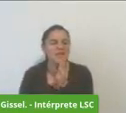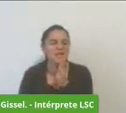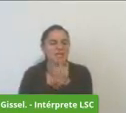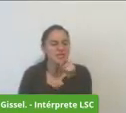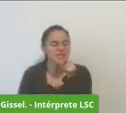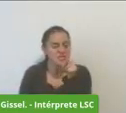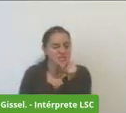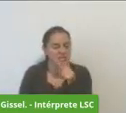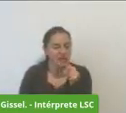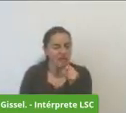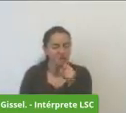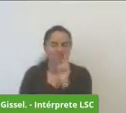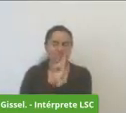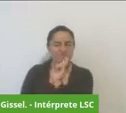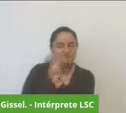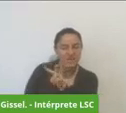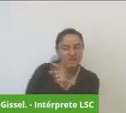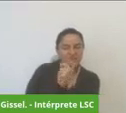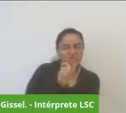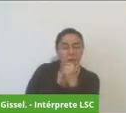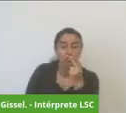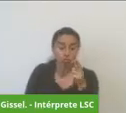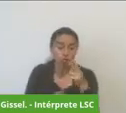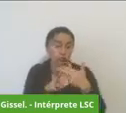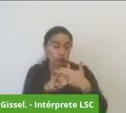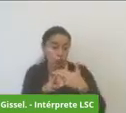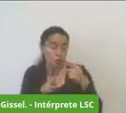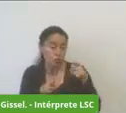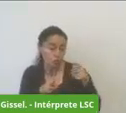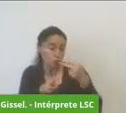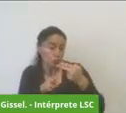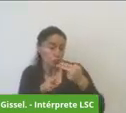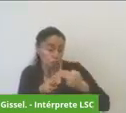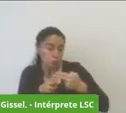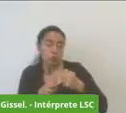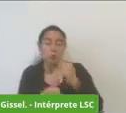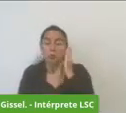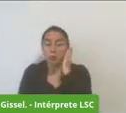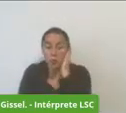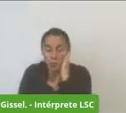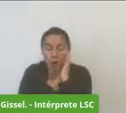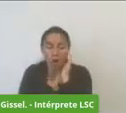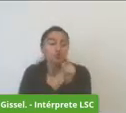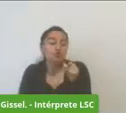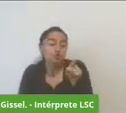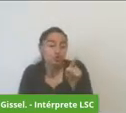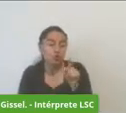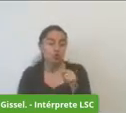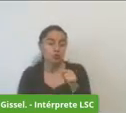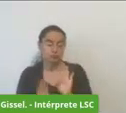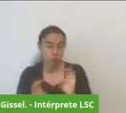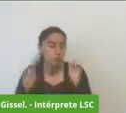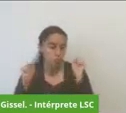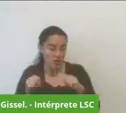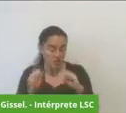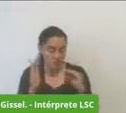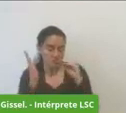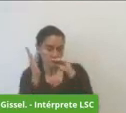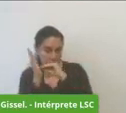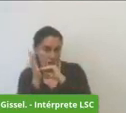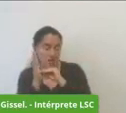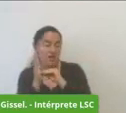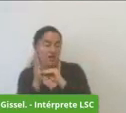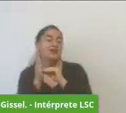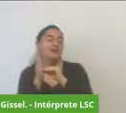pueden aquí registrar su nombre y sus datos de contacto el teléfono o celular teléfono fijo celular y su correo electrónico